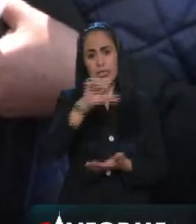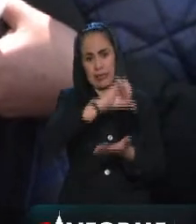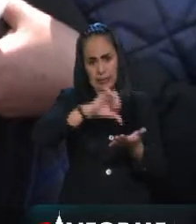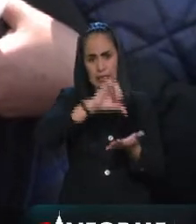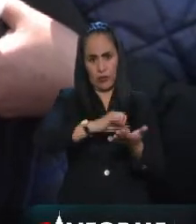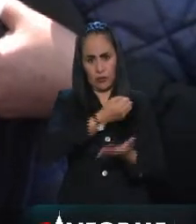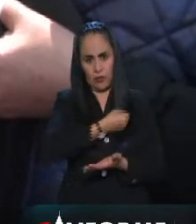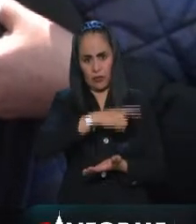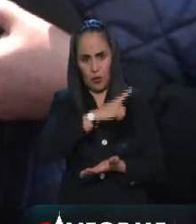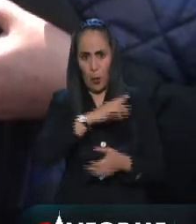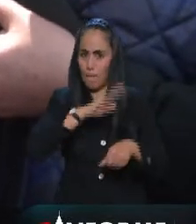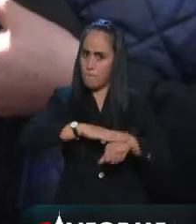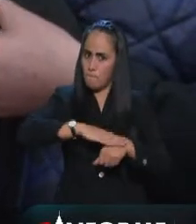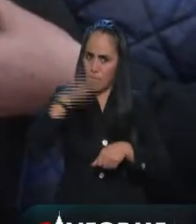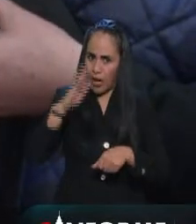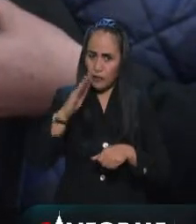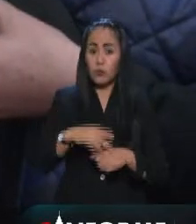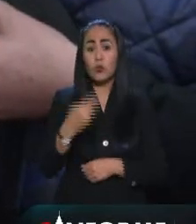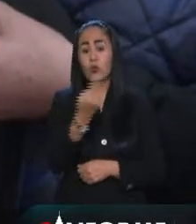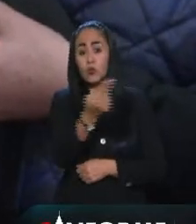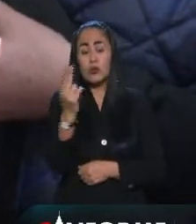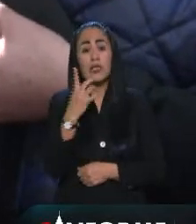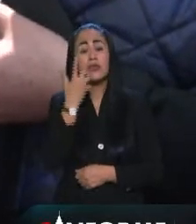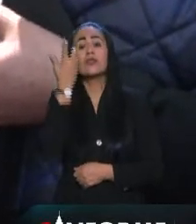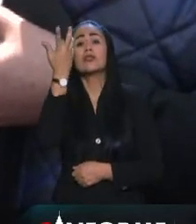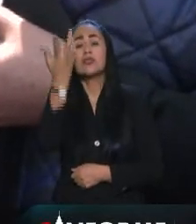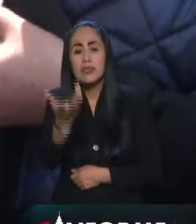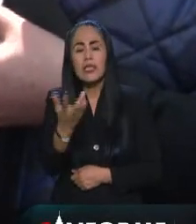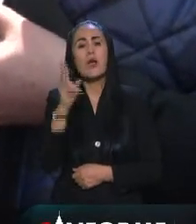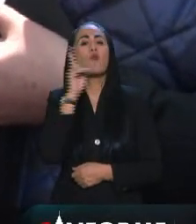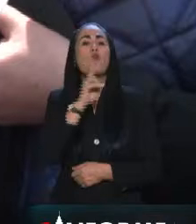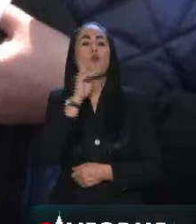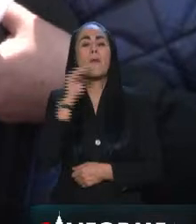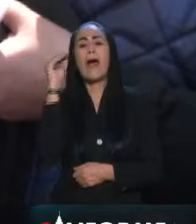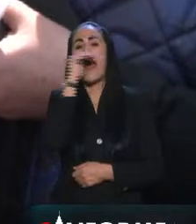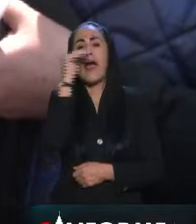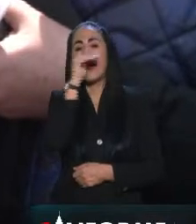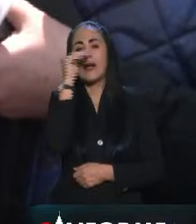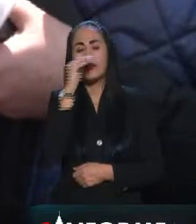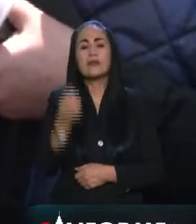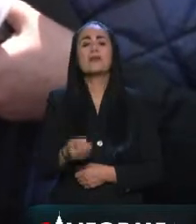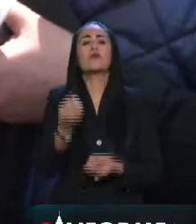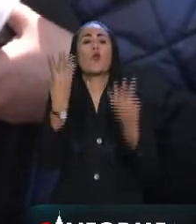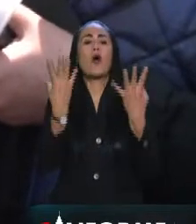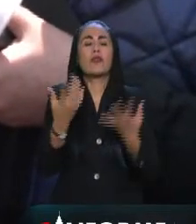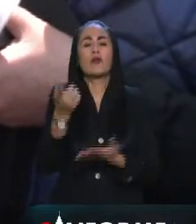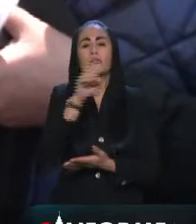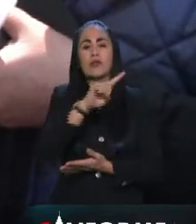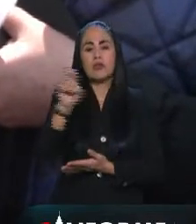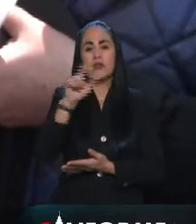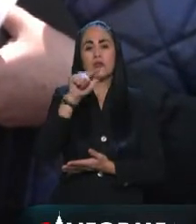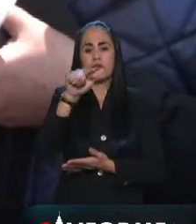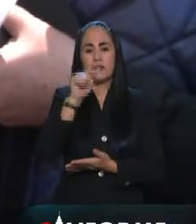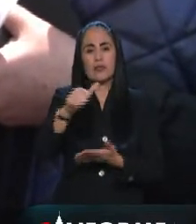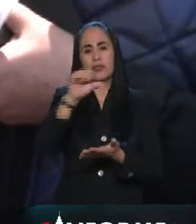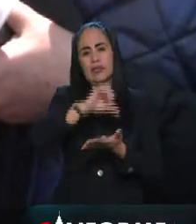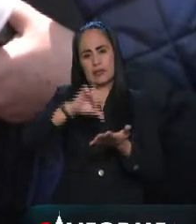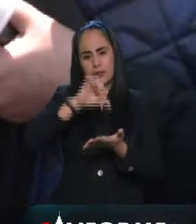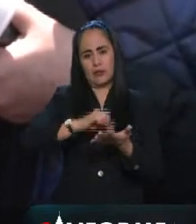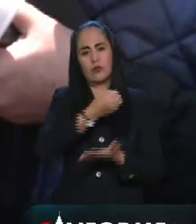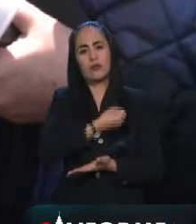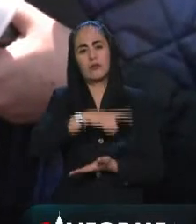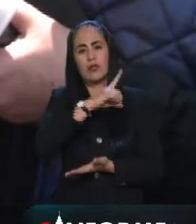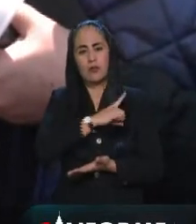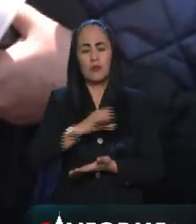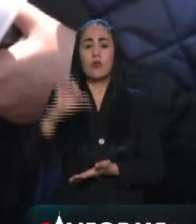Entonces, si tienen deseos de hacerse una prueba gratuita, son 117 centros de salud. A partir del día de